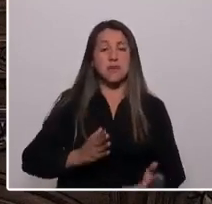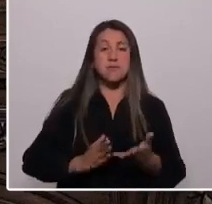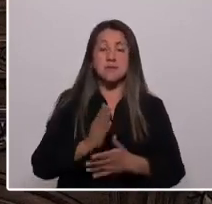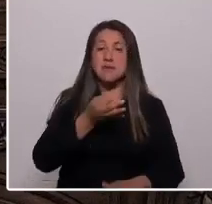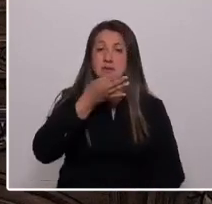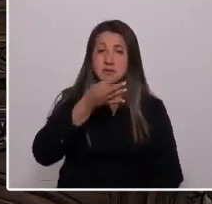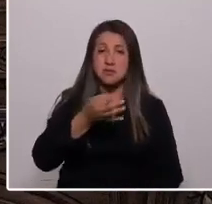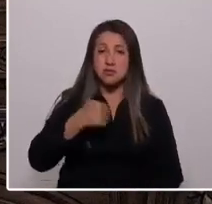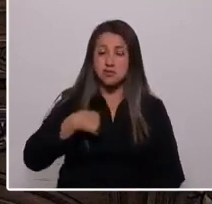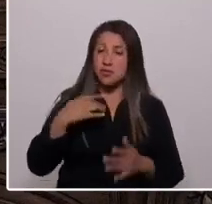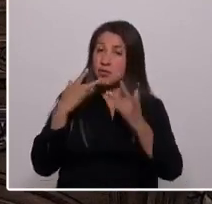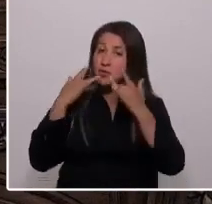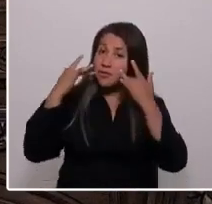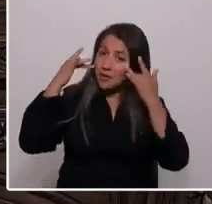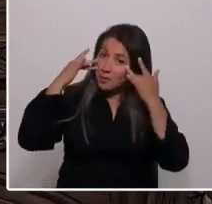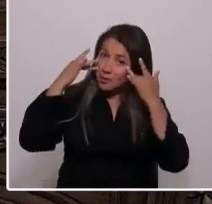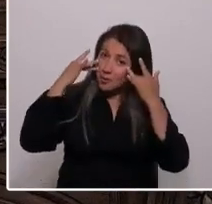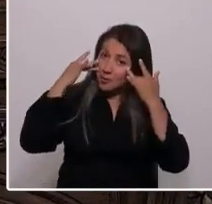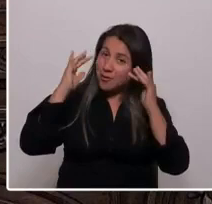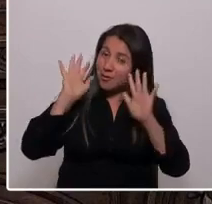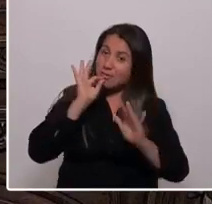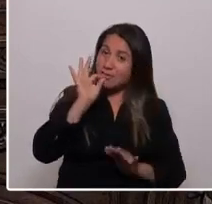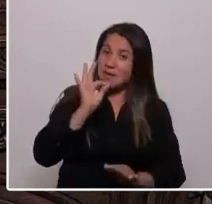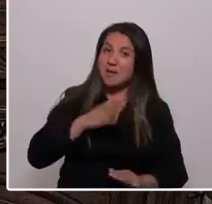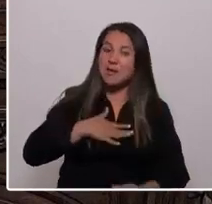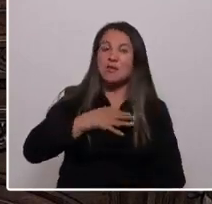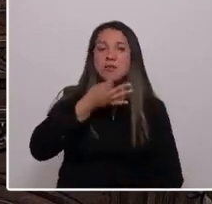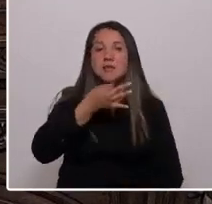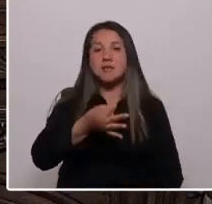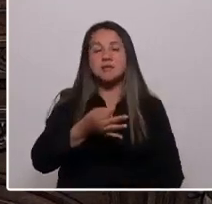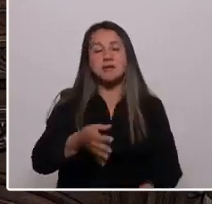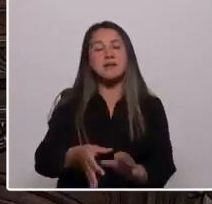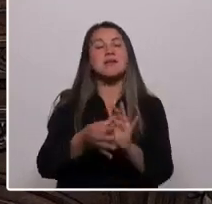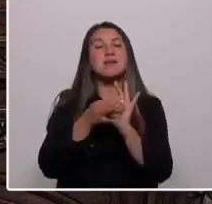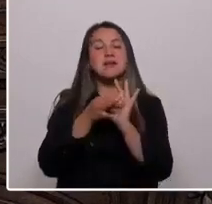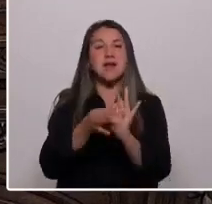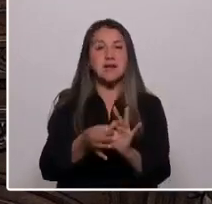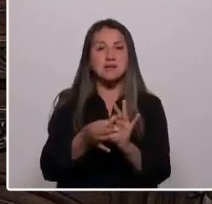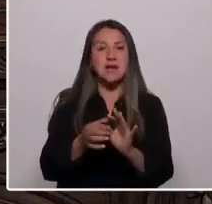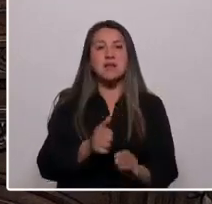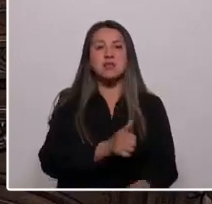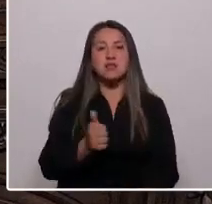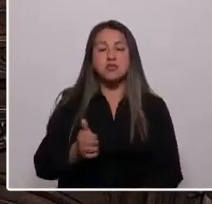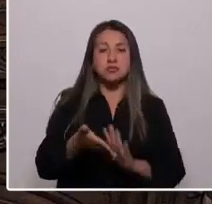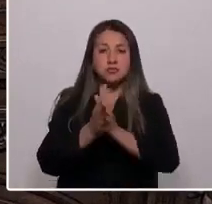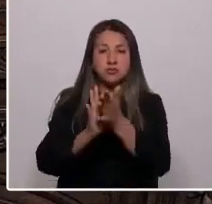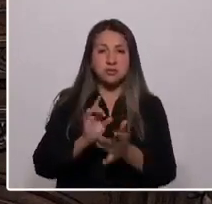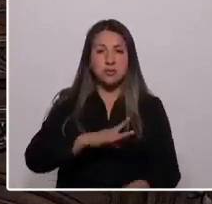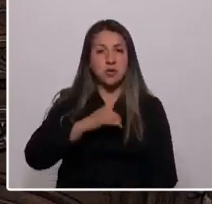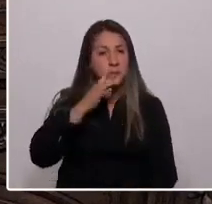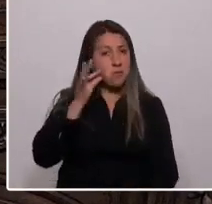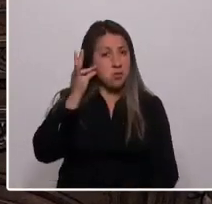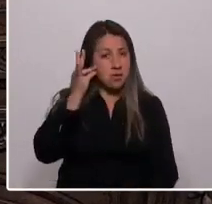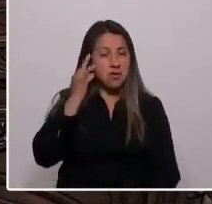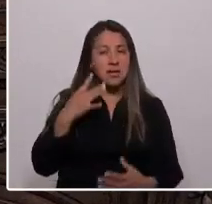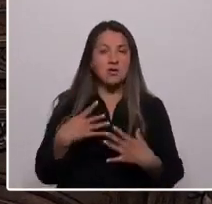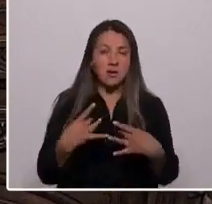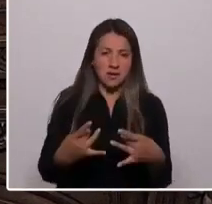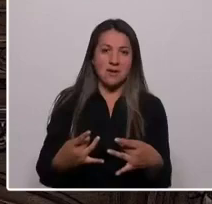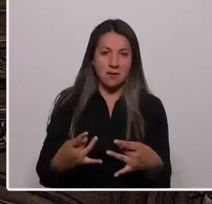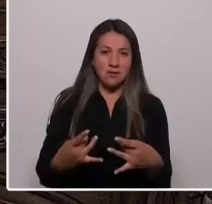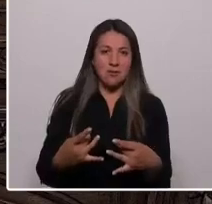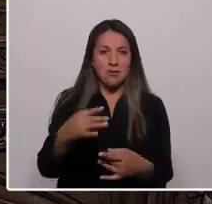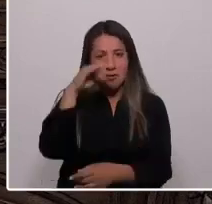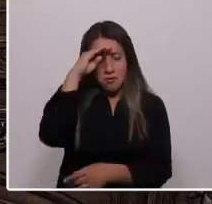contento. Y quiero finalizar agradeciendo a los chilenos y chilenas que nos eligieron, confiaron,